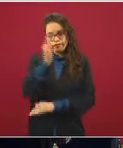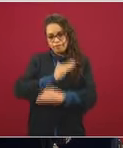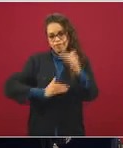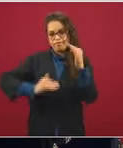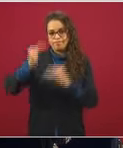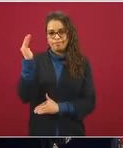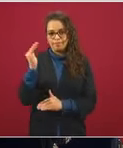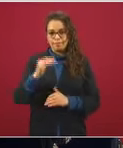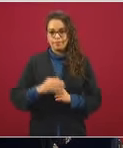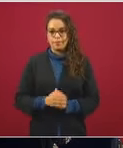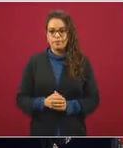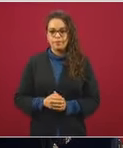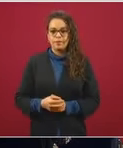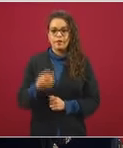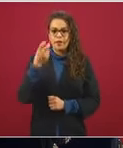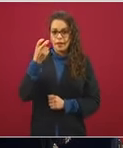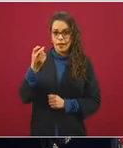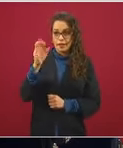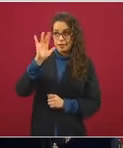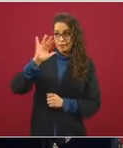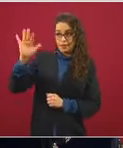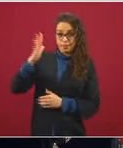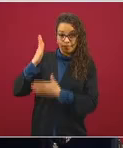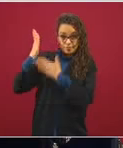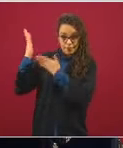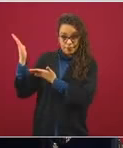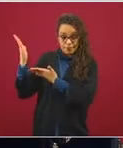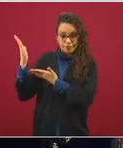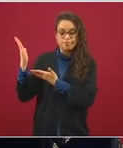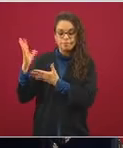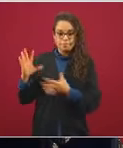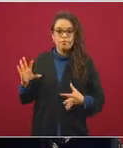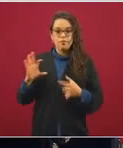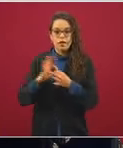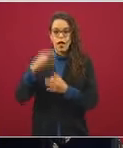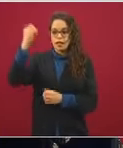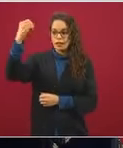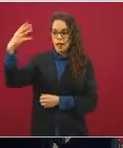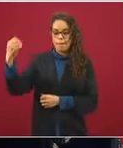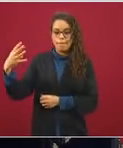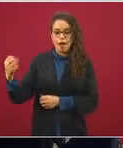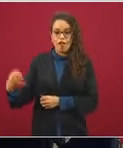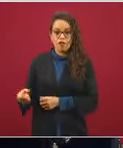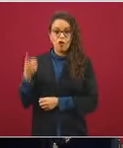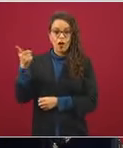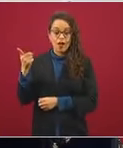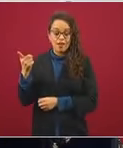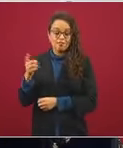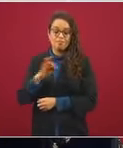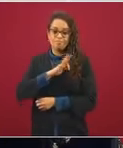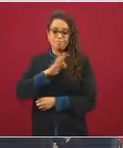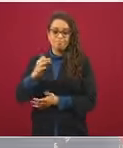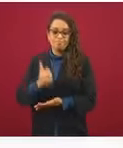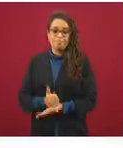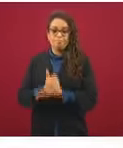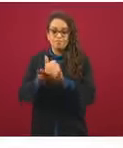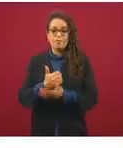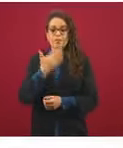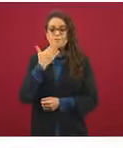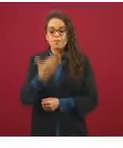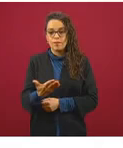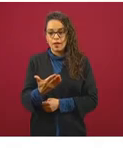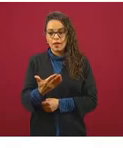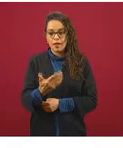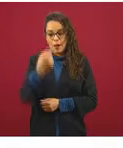en el semáforo, como ya bien se ha comentado, que es la mejor herramienta que vamos a tener para poder saber qué tipo de